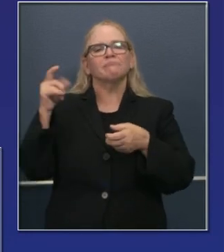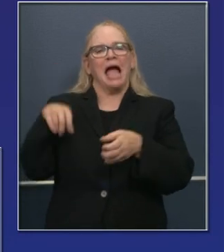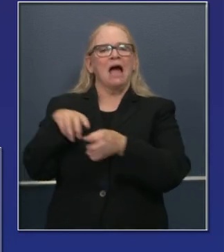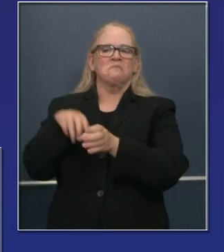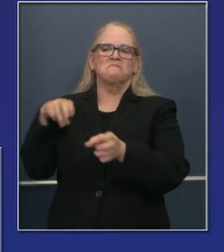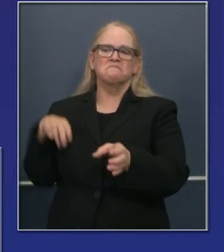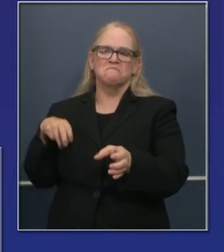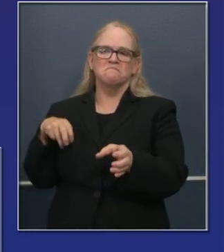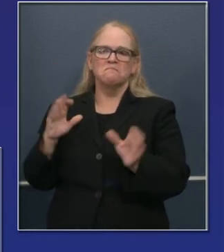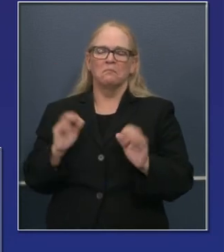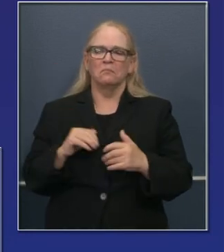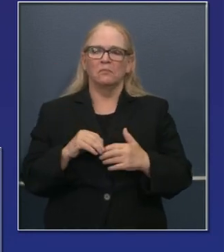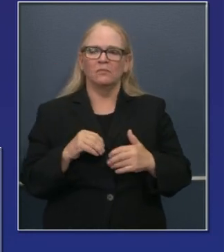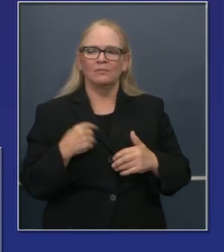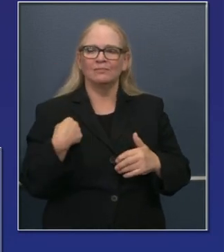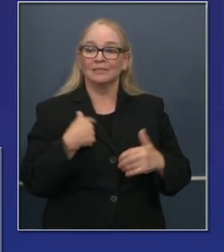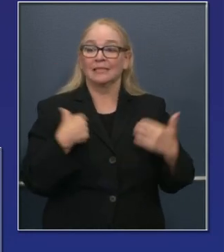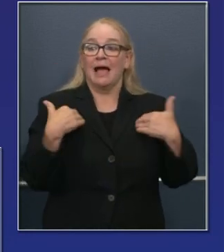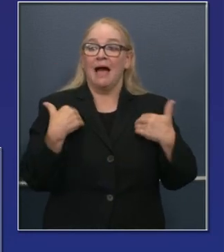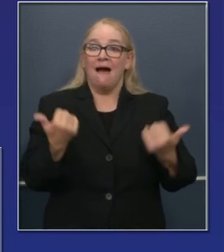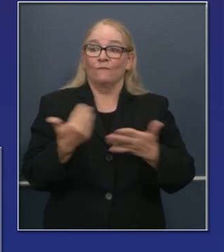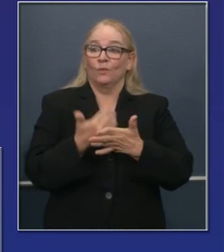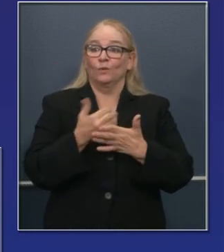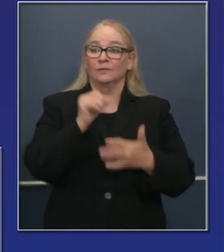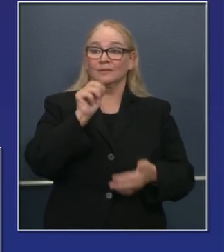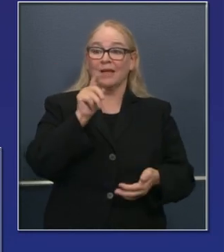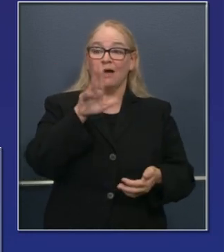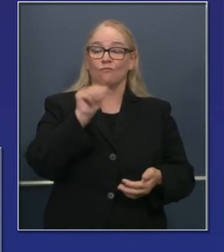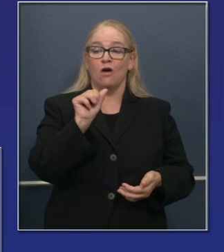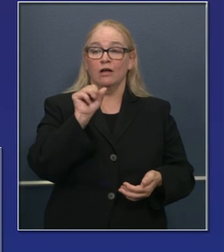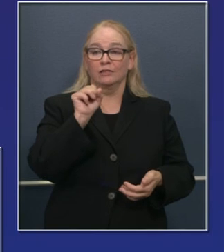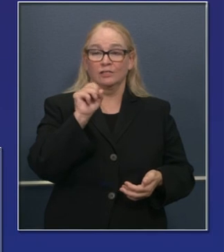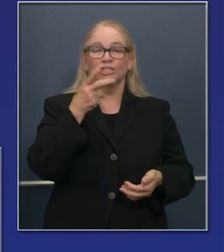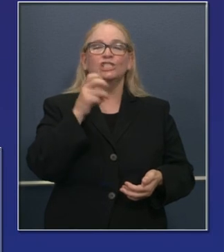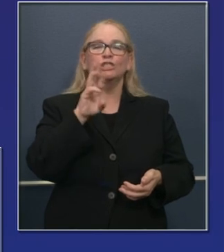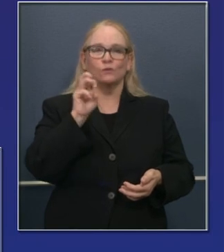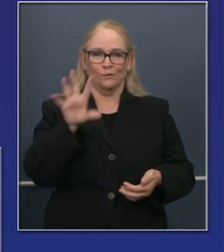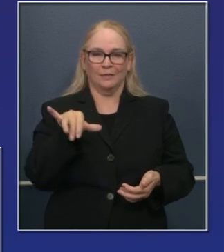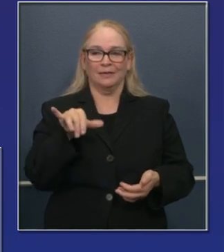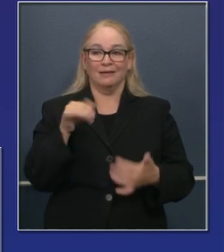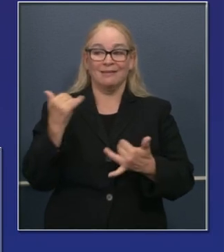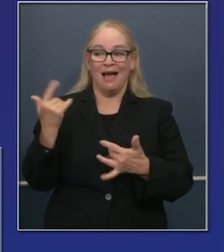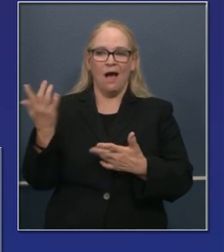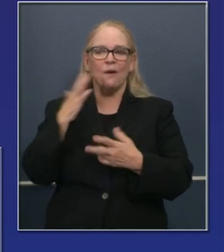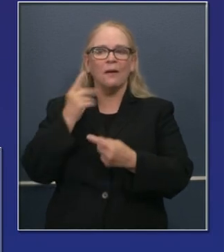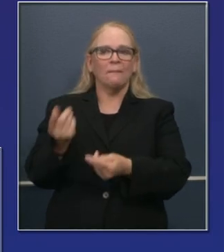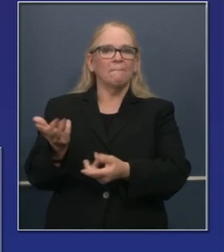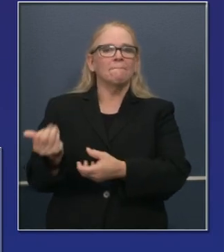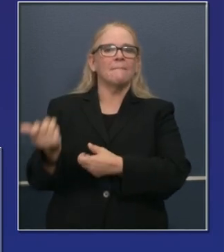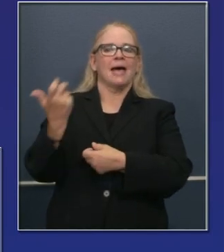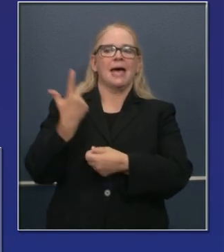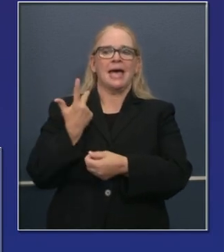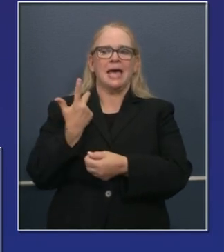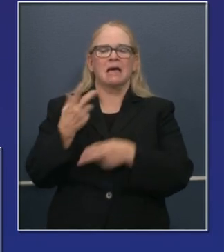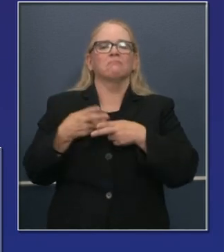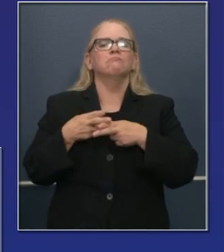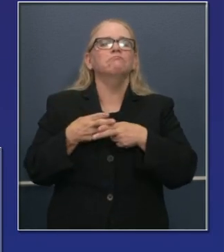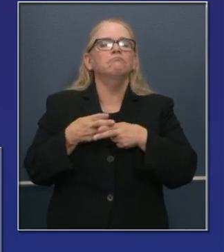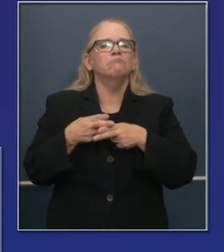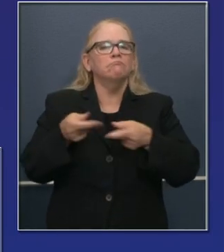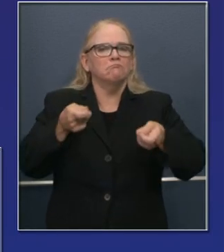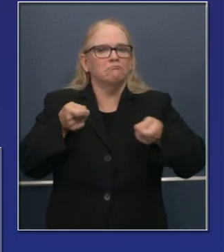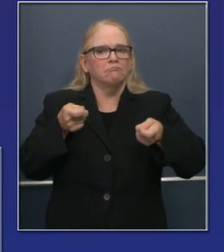el estado. Andrew Shuri, que regresa al gobierno estatal para ayudar a ser nuestra